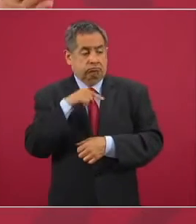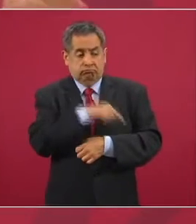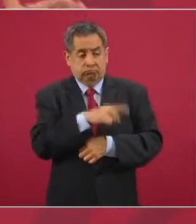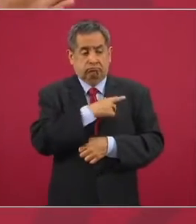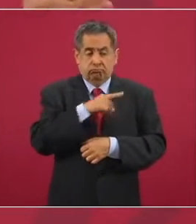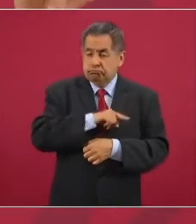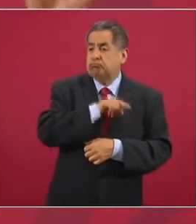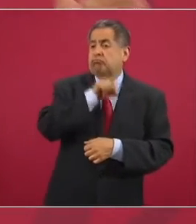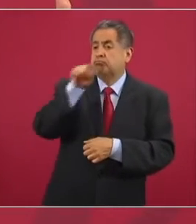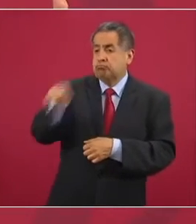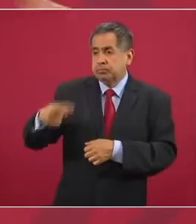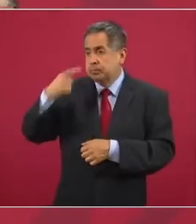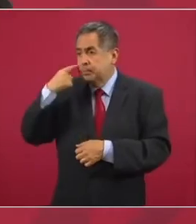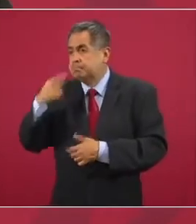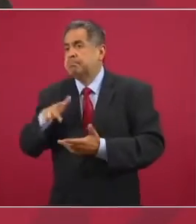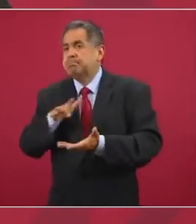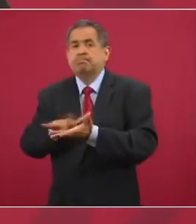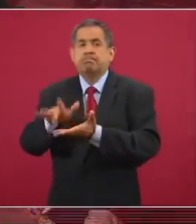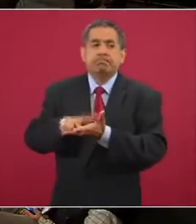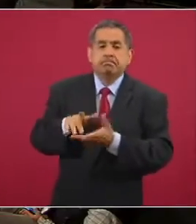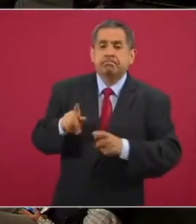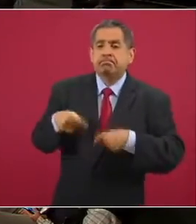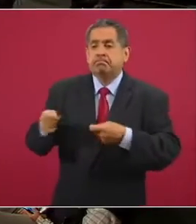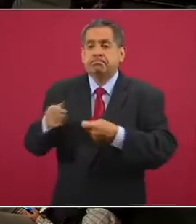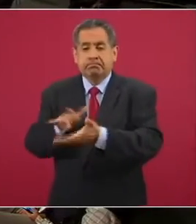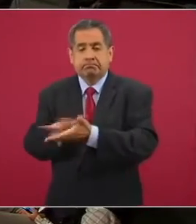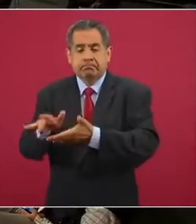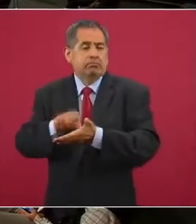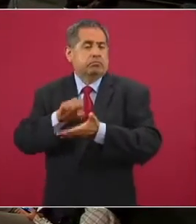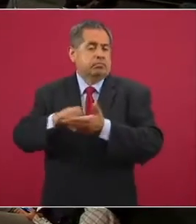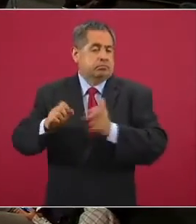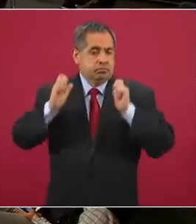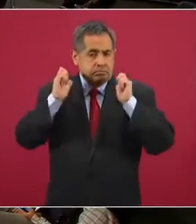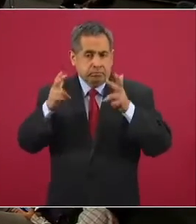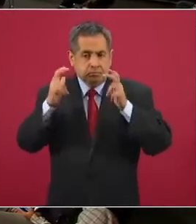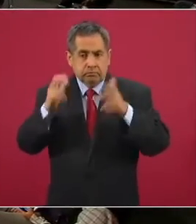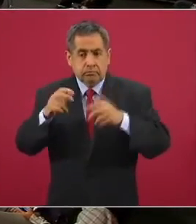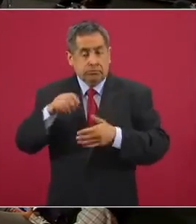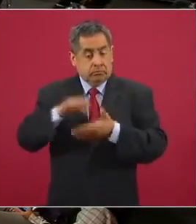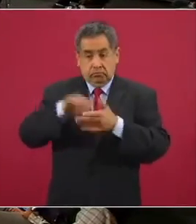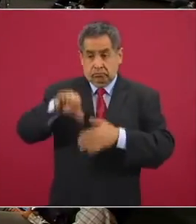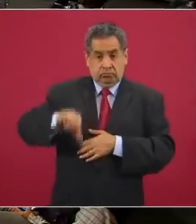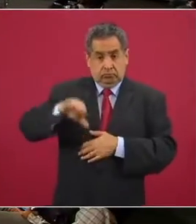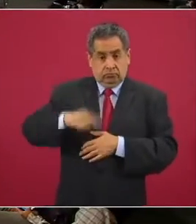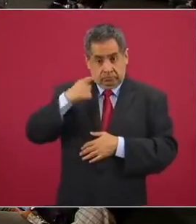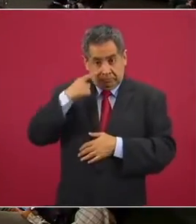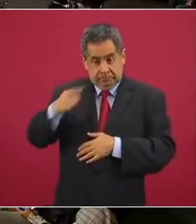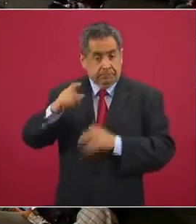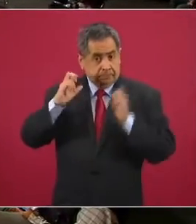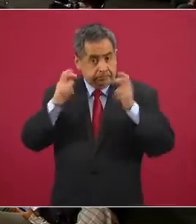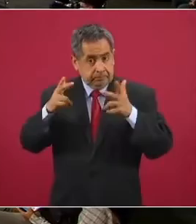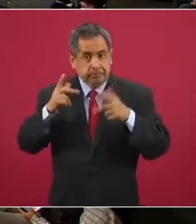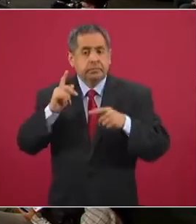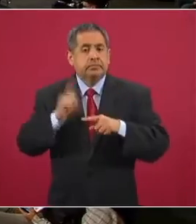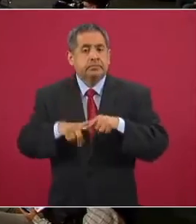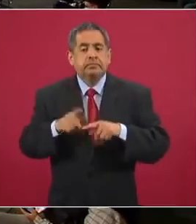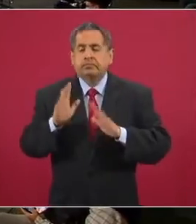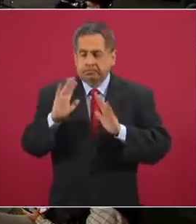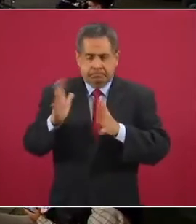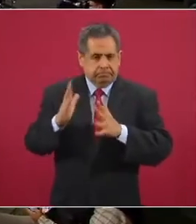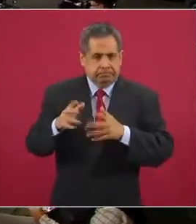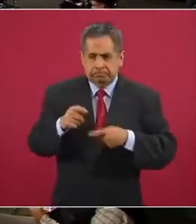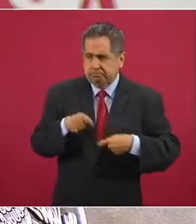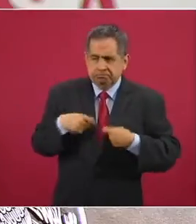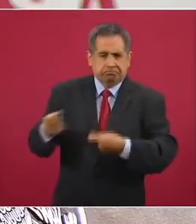de apoyar. En el caso de Chiapas, hoy vimos que ya están llegando